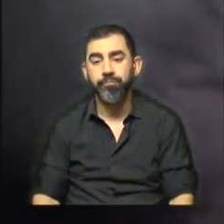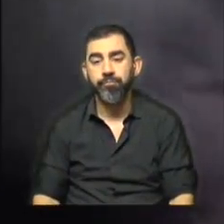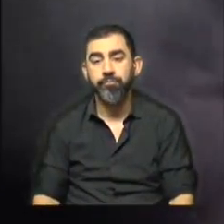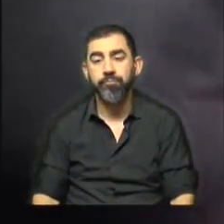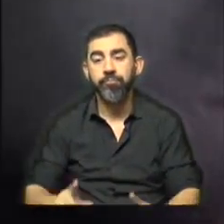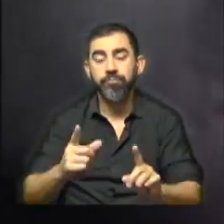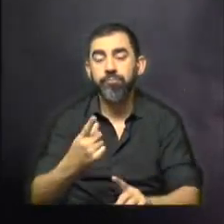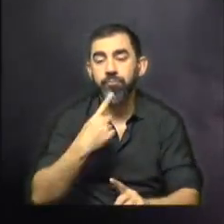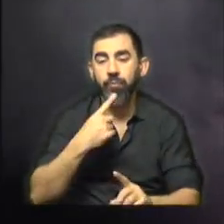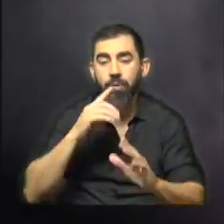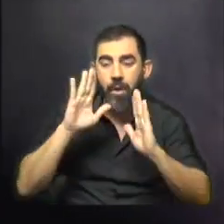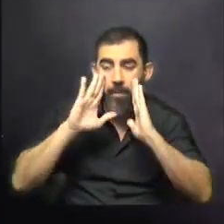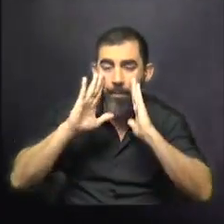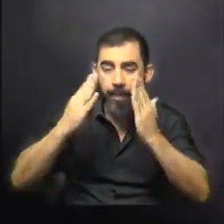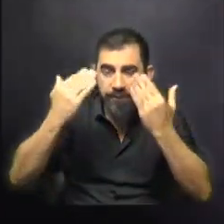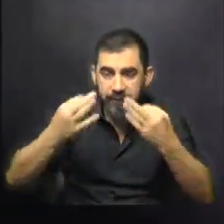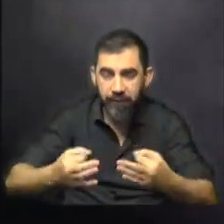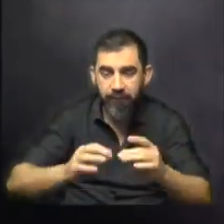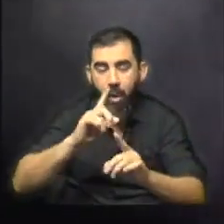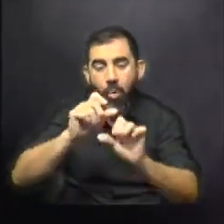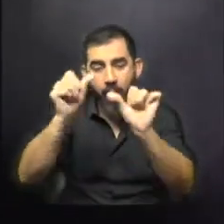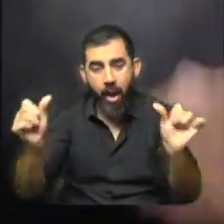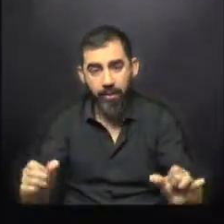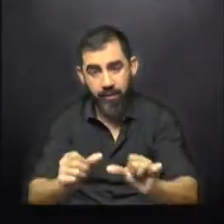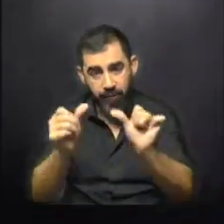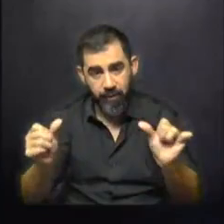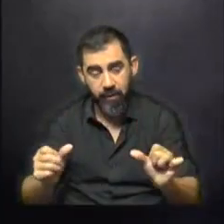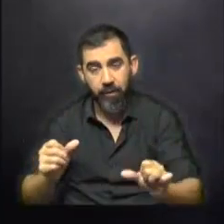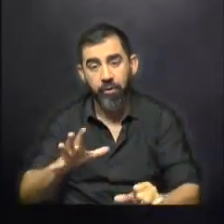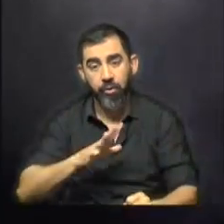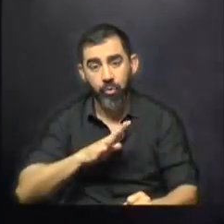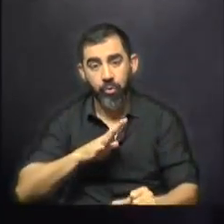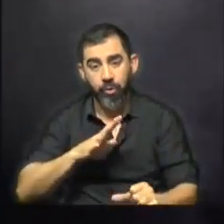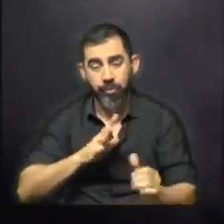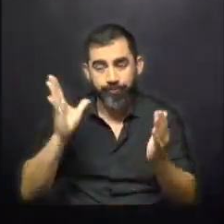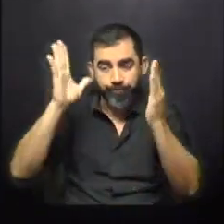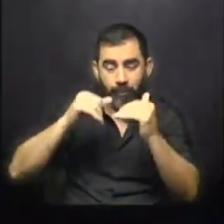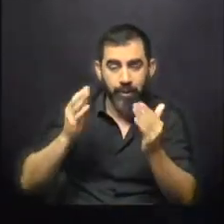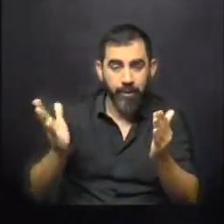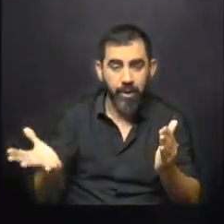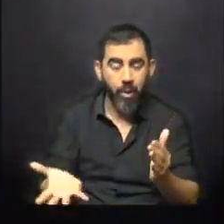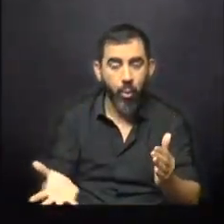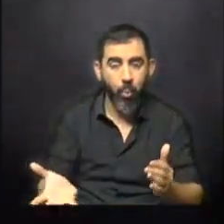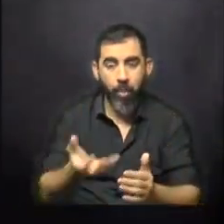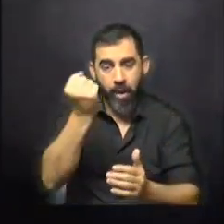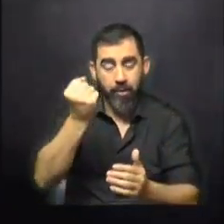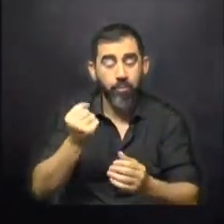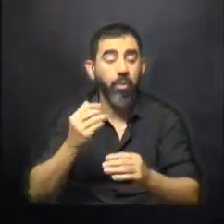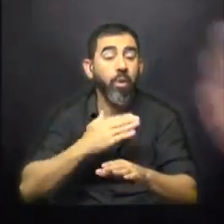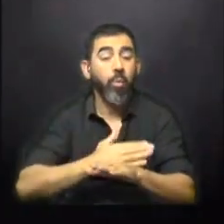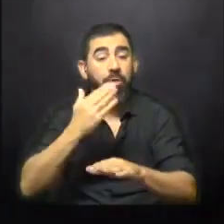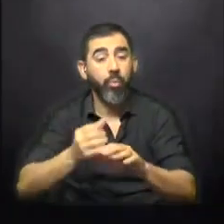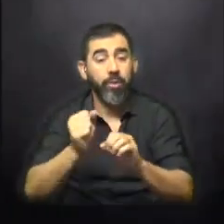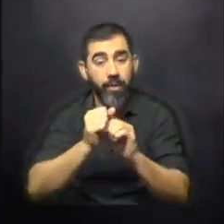políticas específicas en algunos sectores de actividad que todavía no se han logrado recuperar, ya sea por el impacto que tuvo la